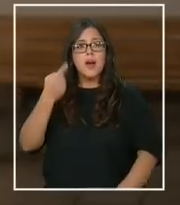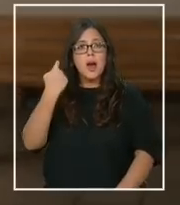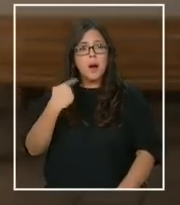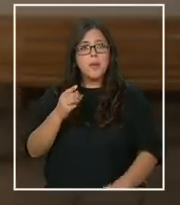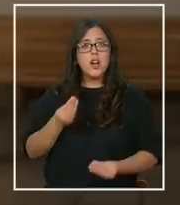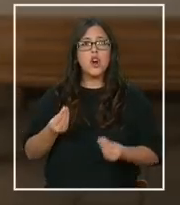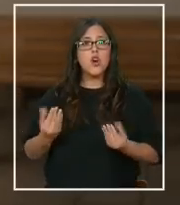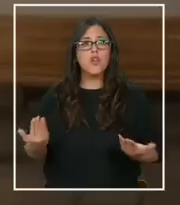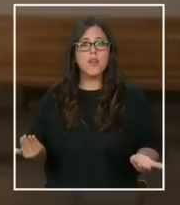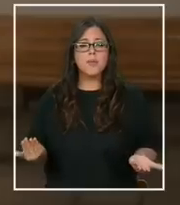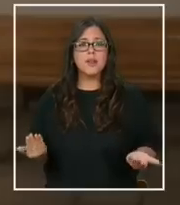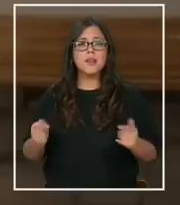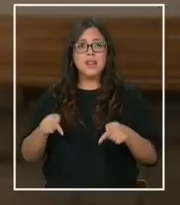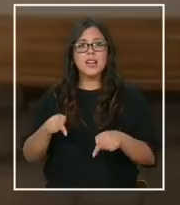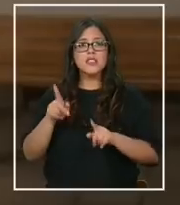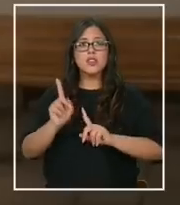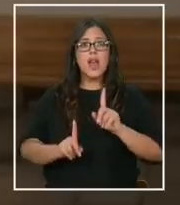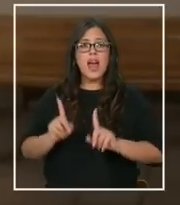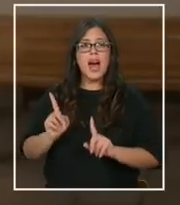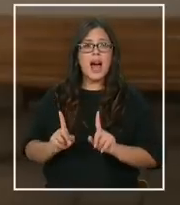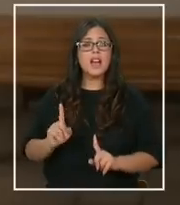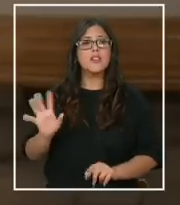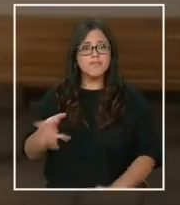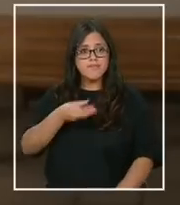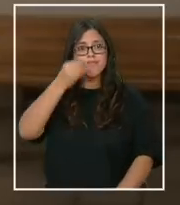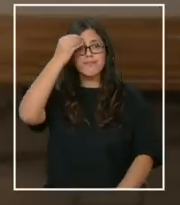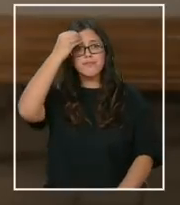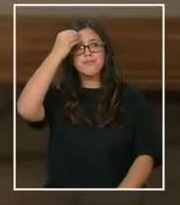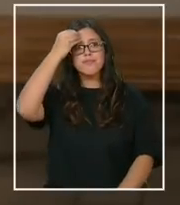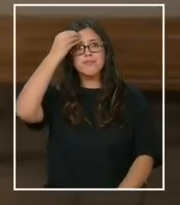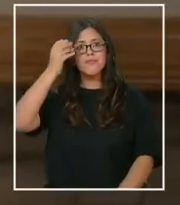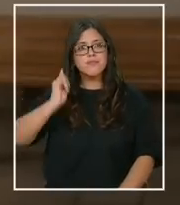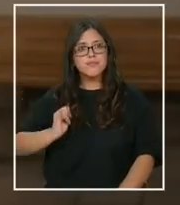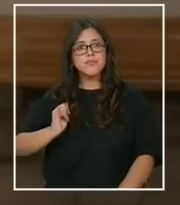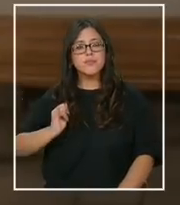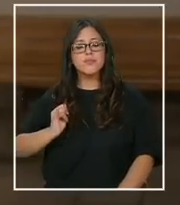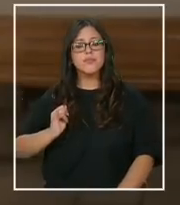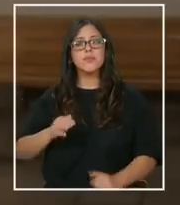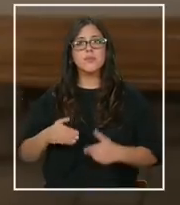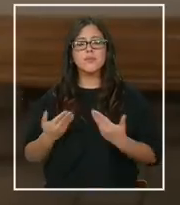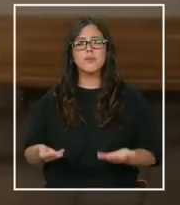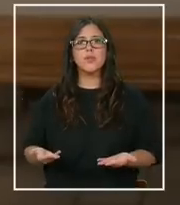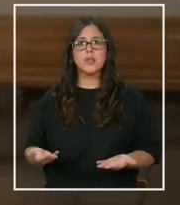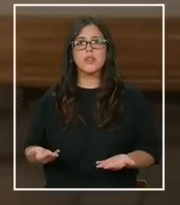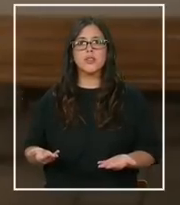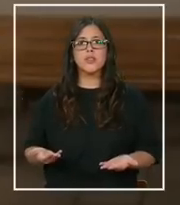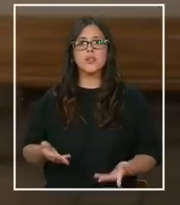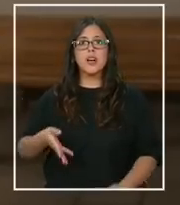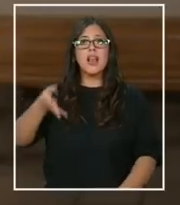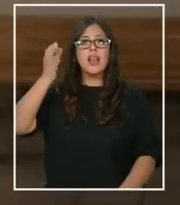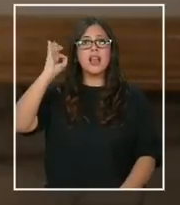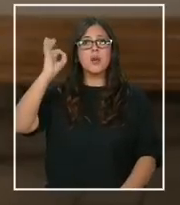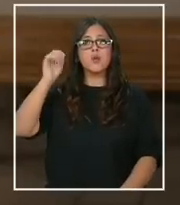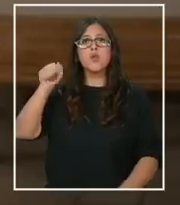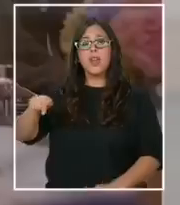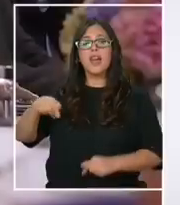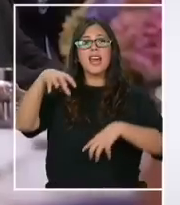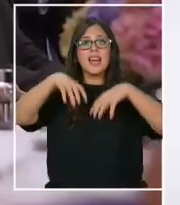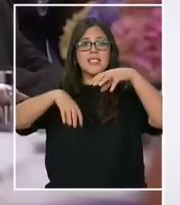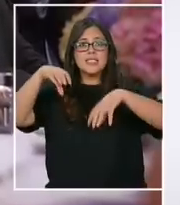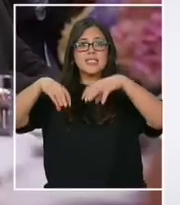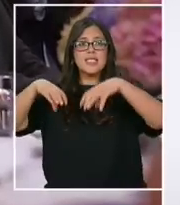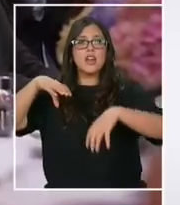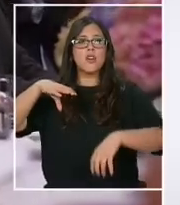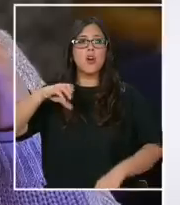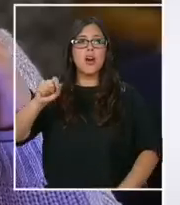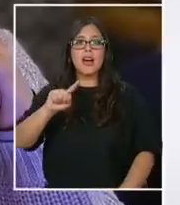obviamente es algo que hay que tomar en consideración. Y por eso la reunión que hubo en Cerro Castillo, encabezada por el Presidente